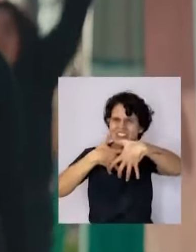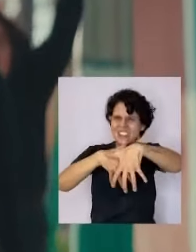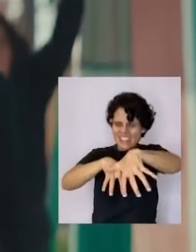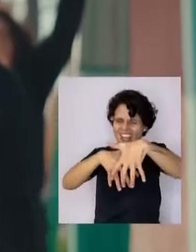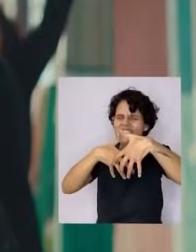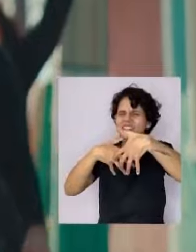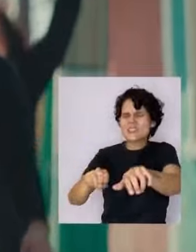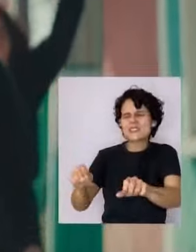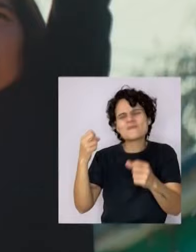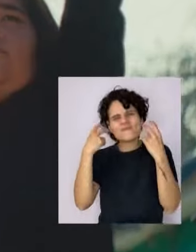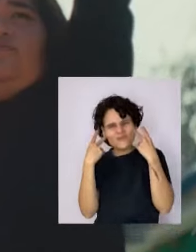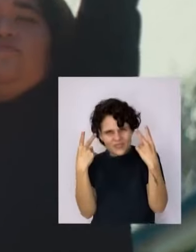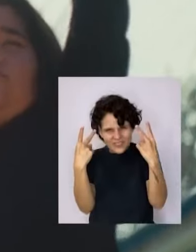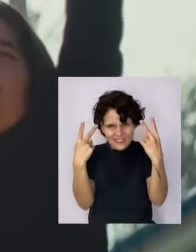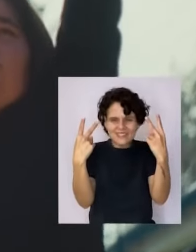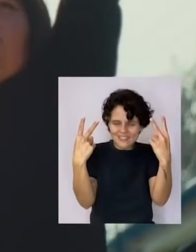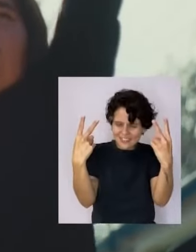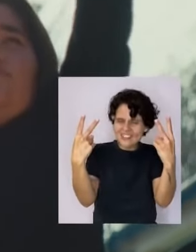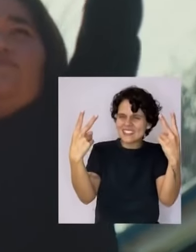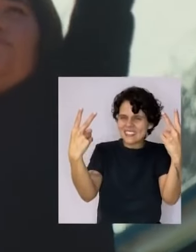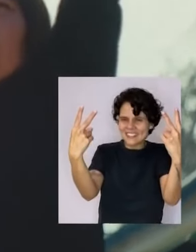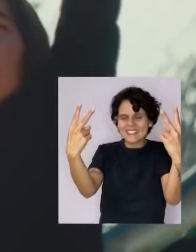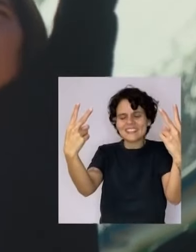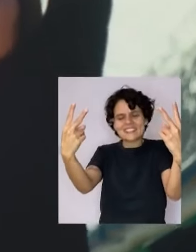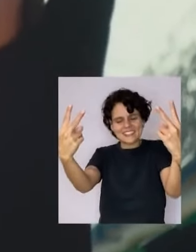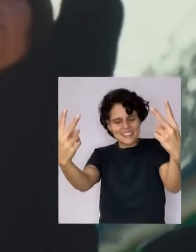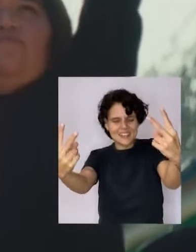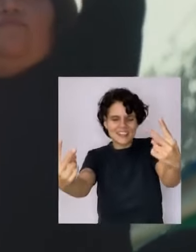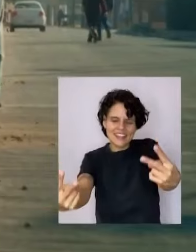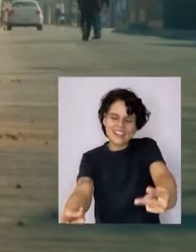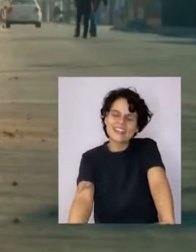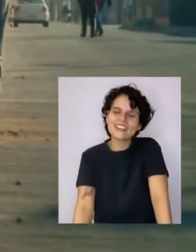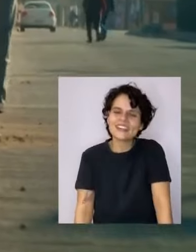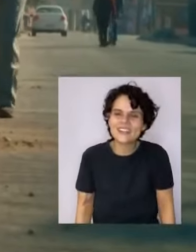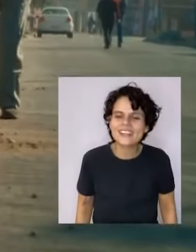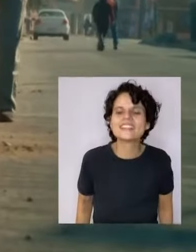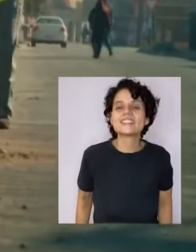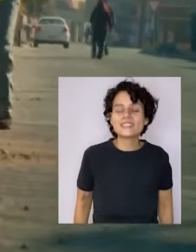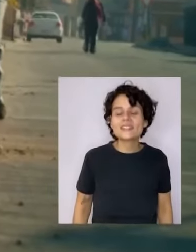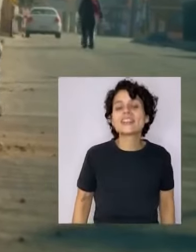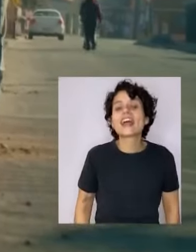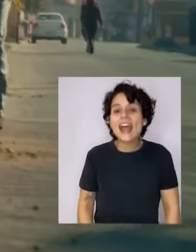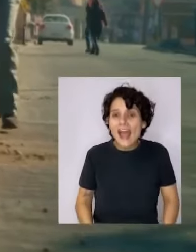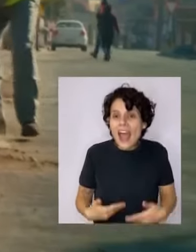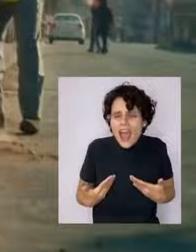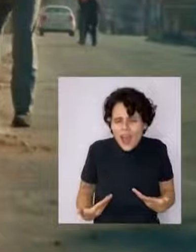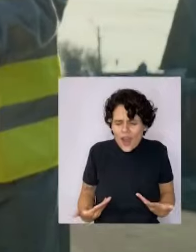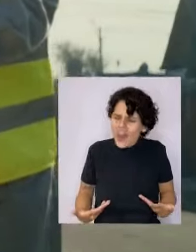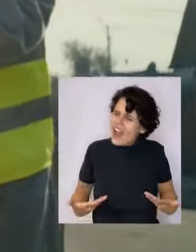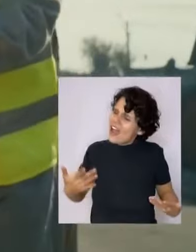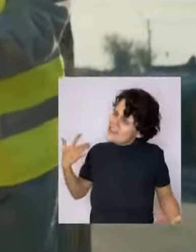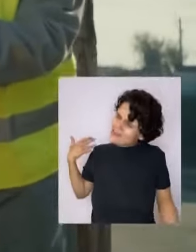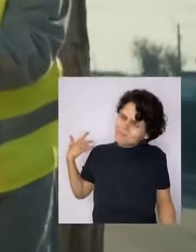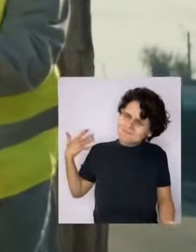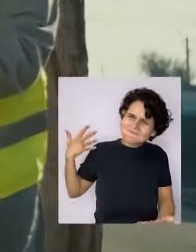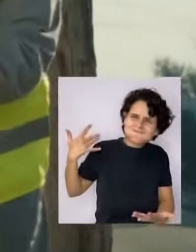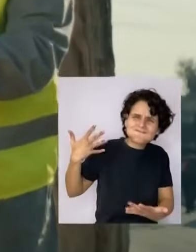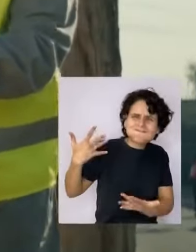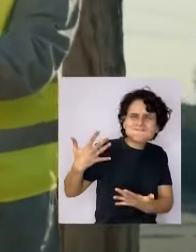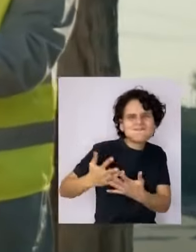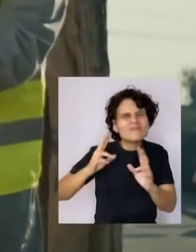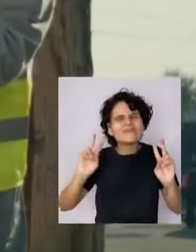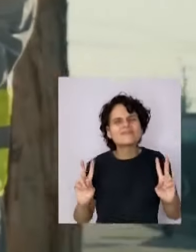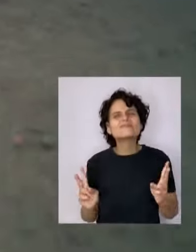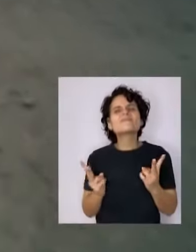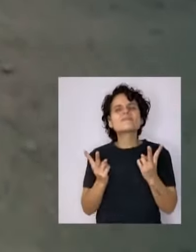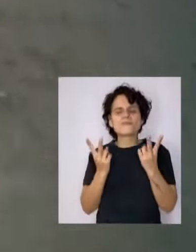quitarle su libertad. Ahora, por fin,